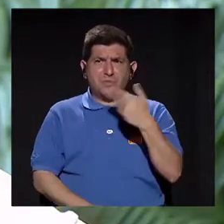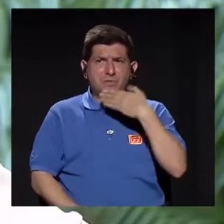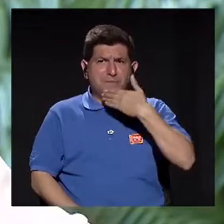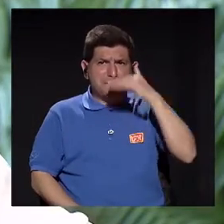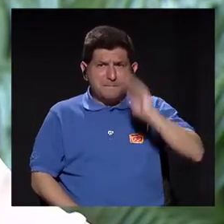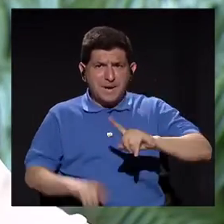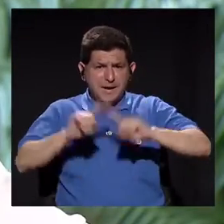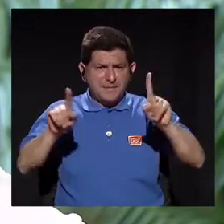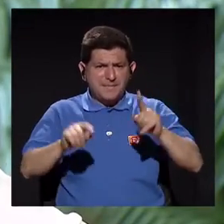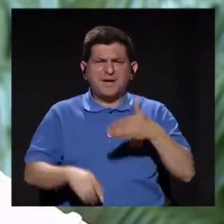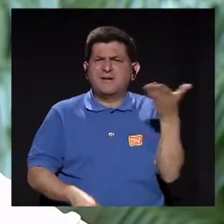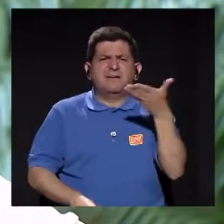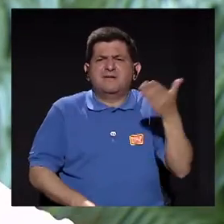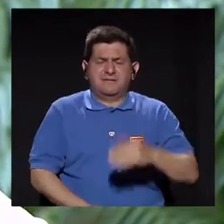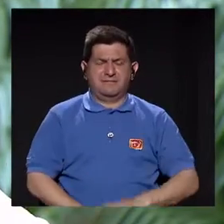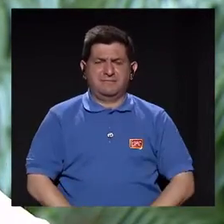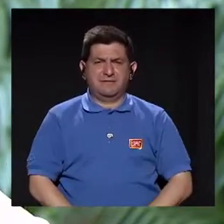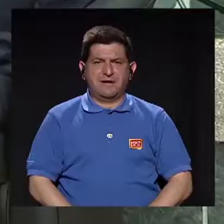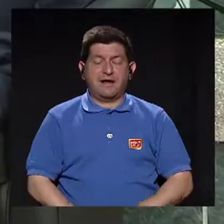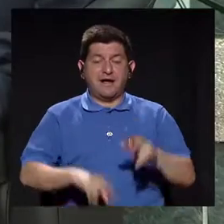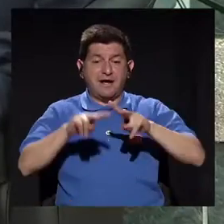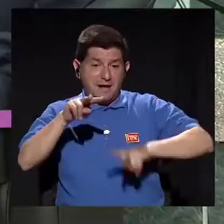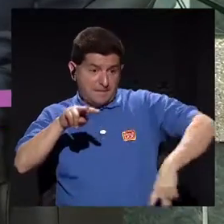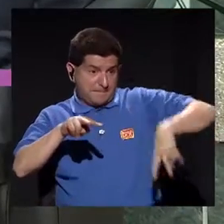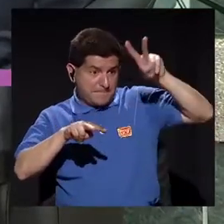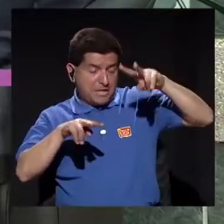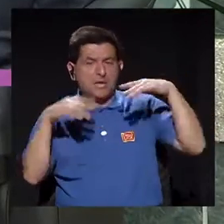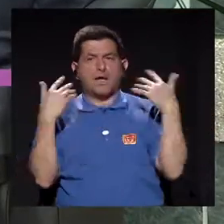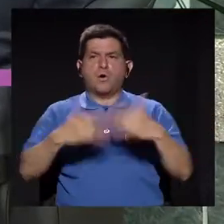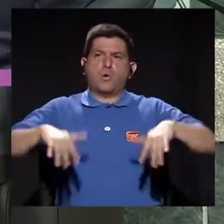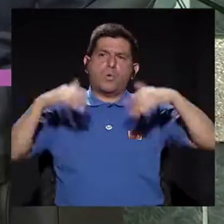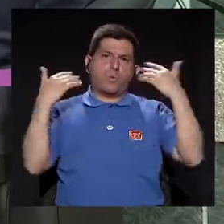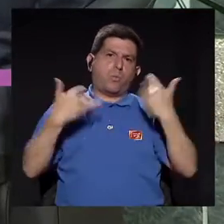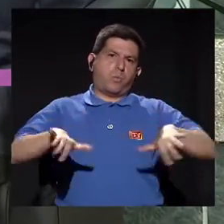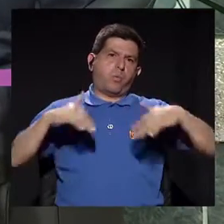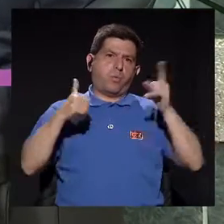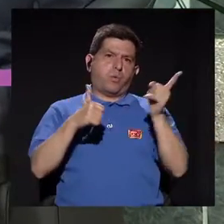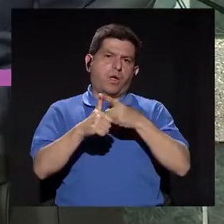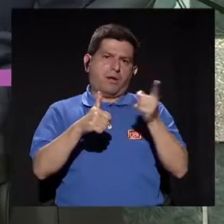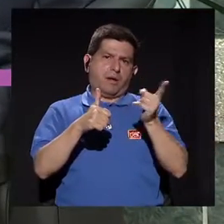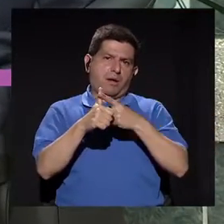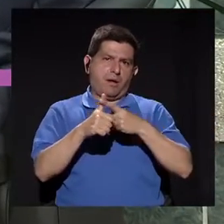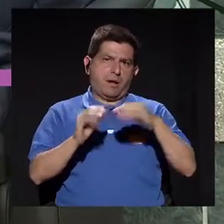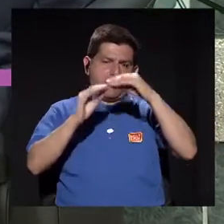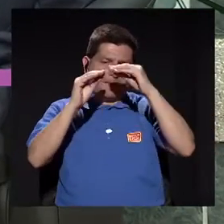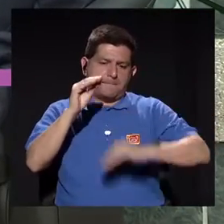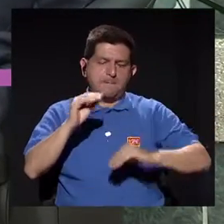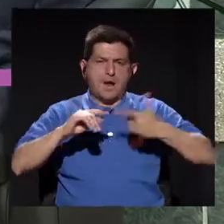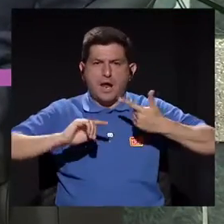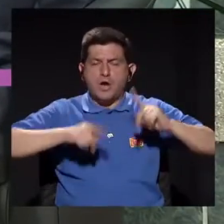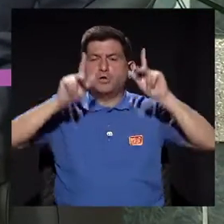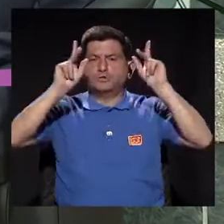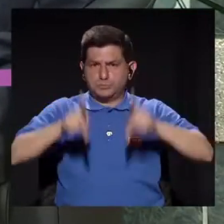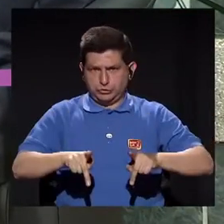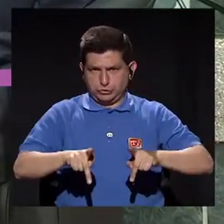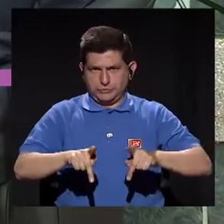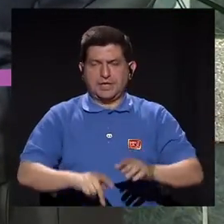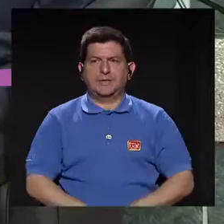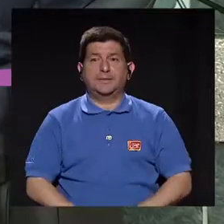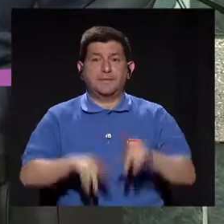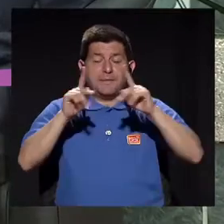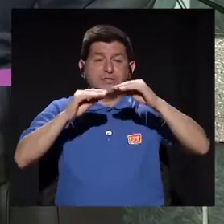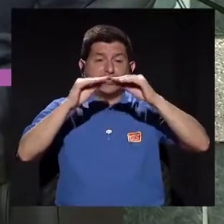pero hay mucho más que eso. Claro, las ventajas son muchísimas. La primera es menos dolor para el paciente